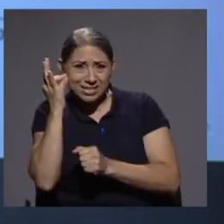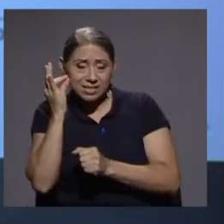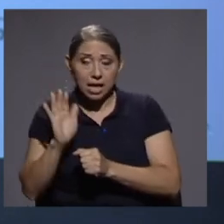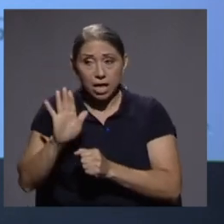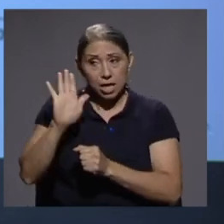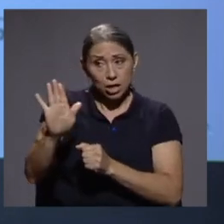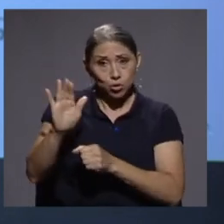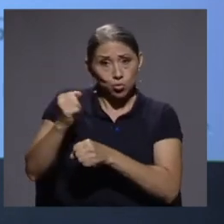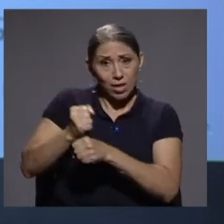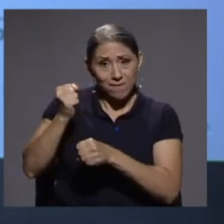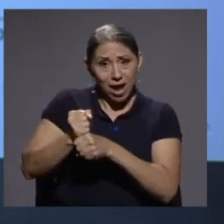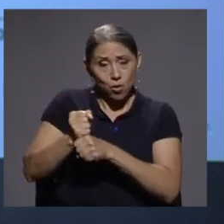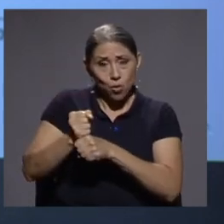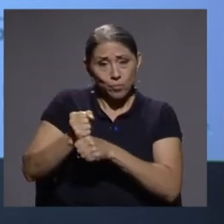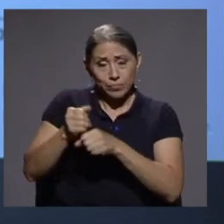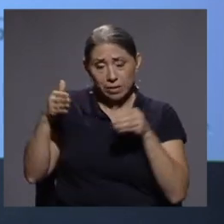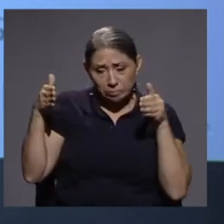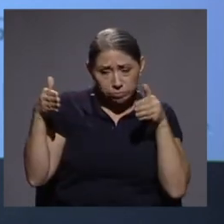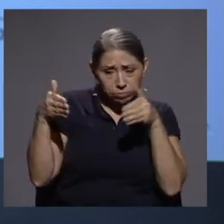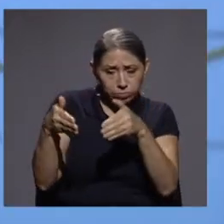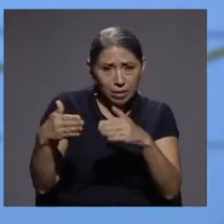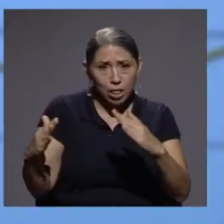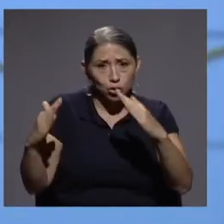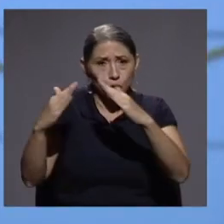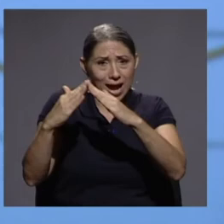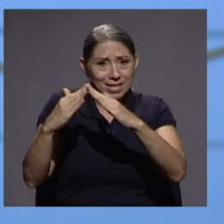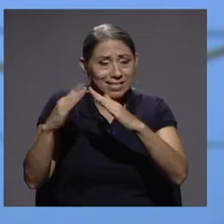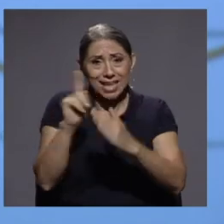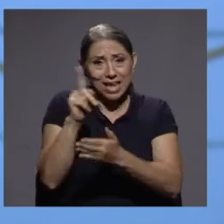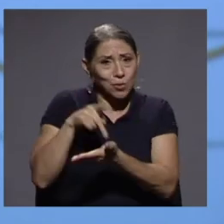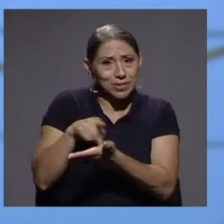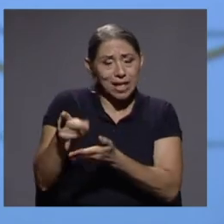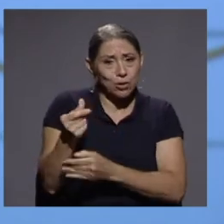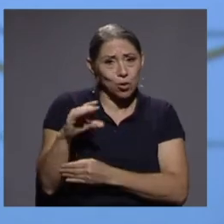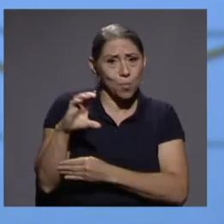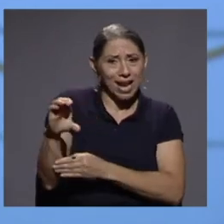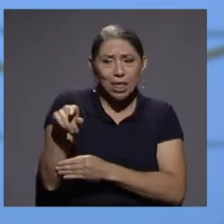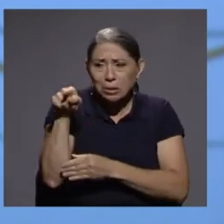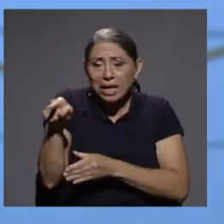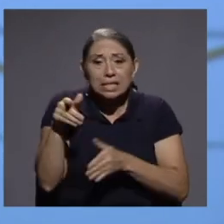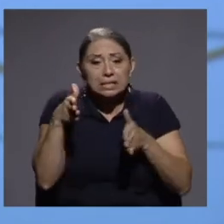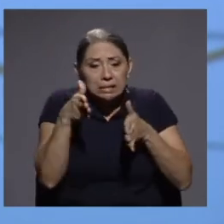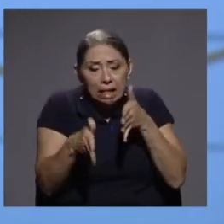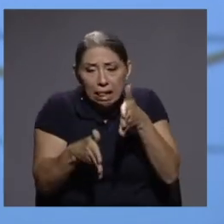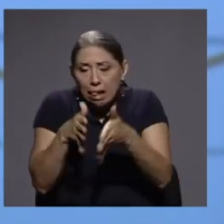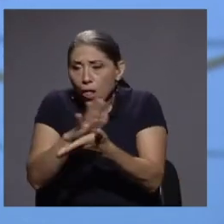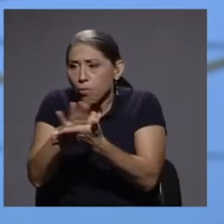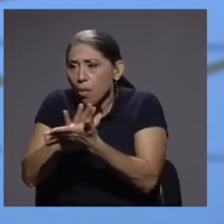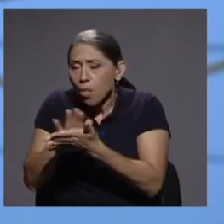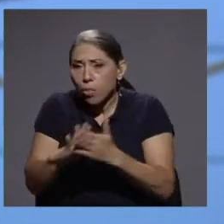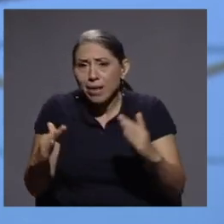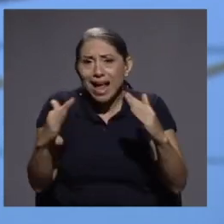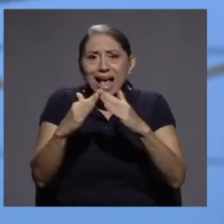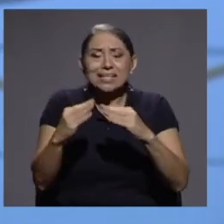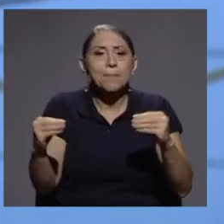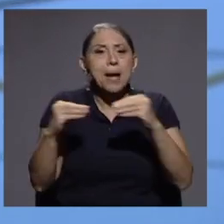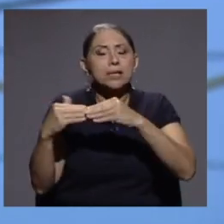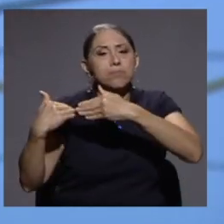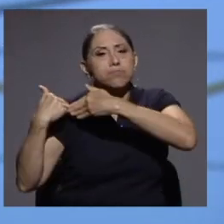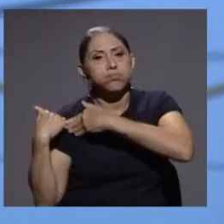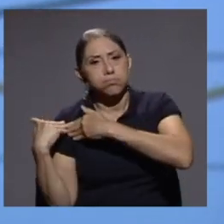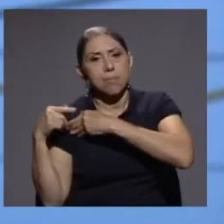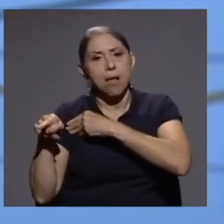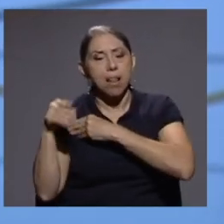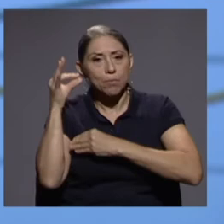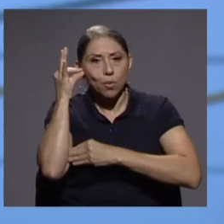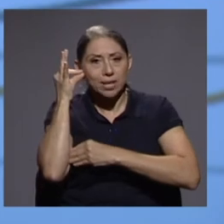trabajo doméstico no remunerado en los hogares, que se recarga principalmente en las mujeres. Entonces, las